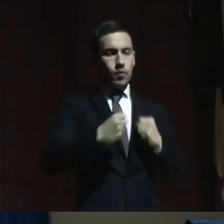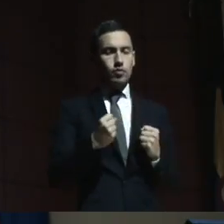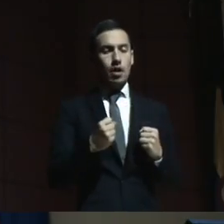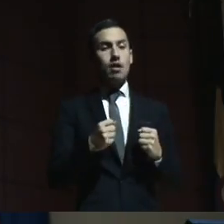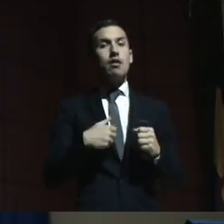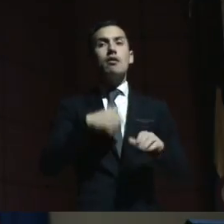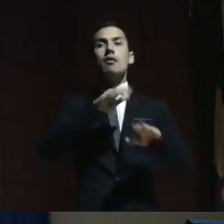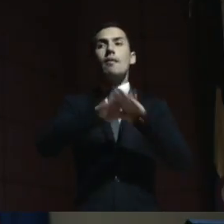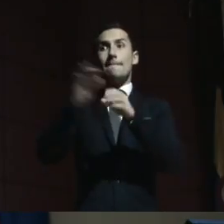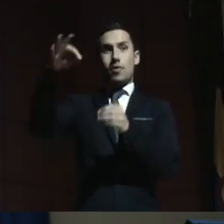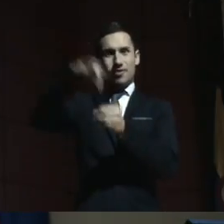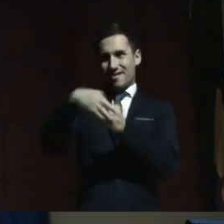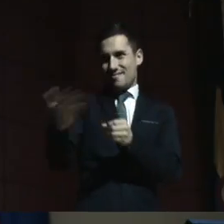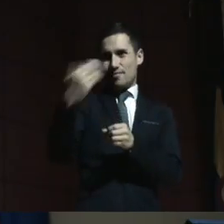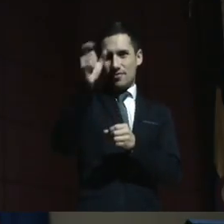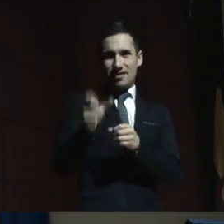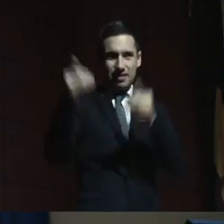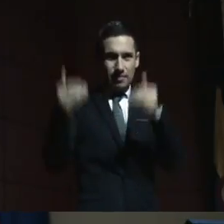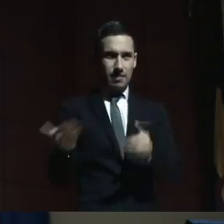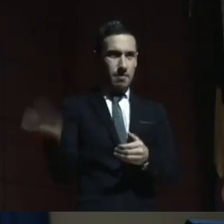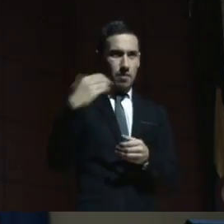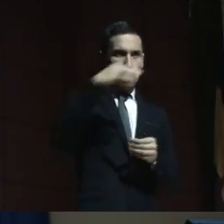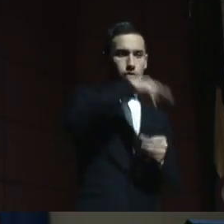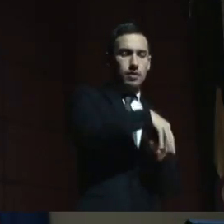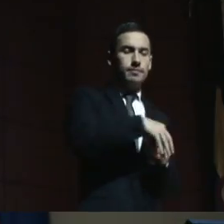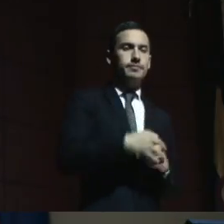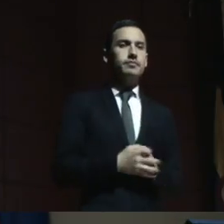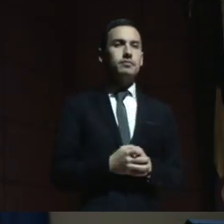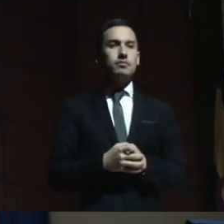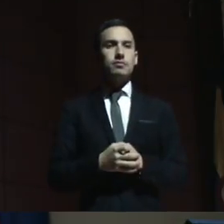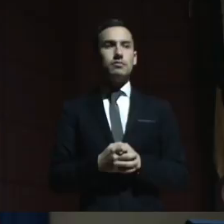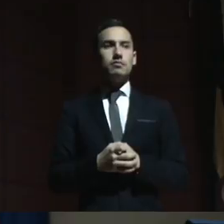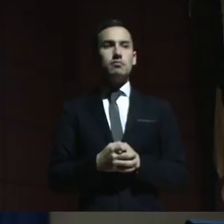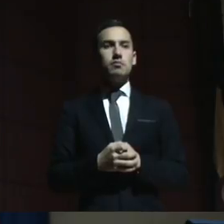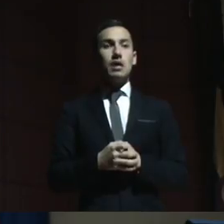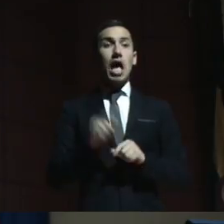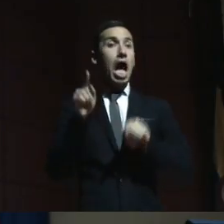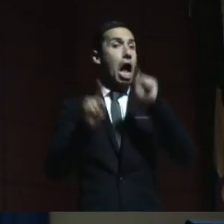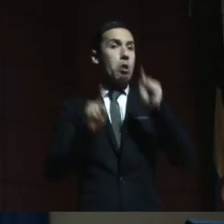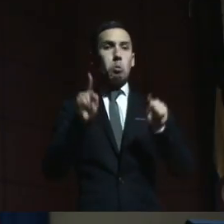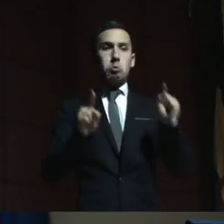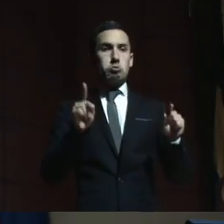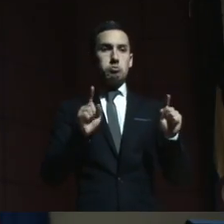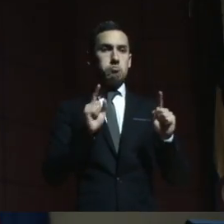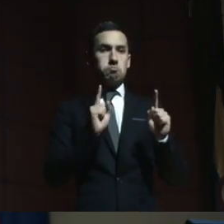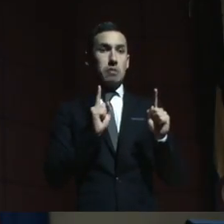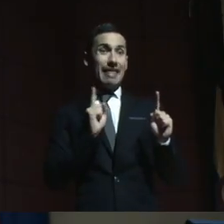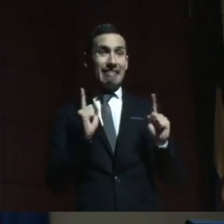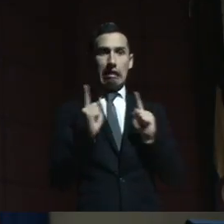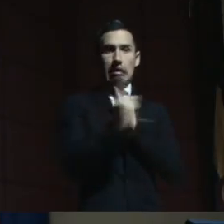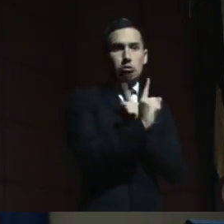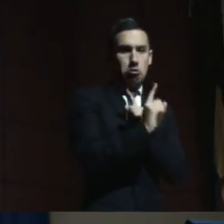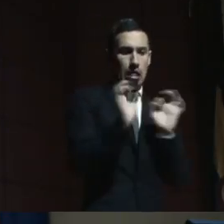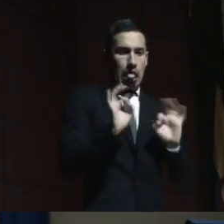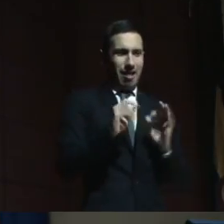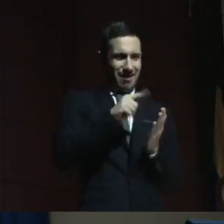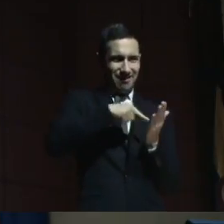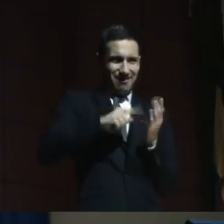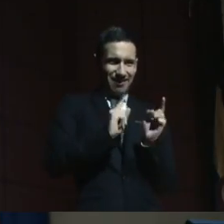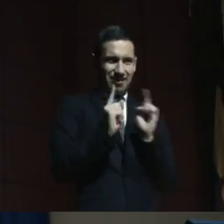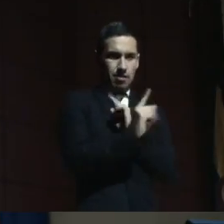con discapacidad. Algunos de ellos no estaban interdictos y no tuvieron ninguna dificultad.